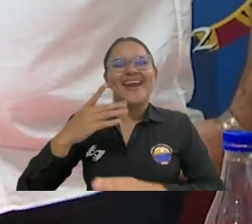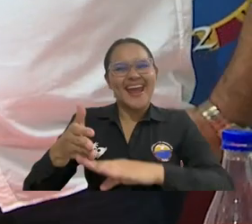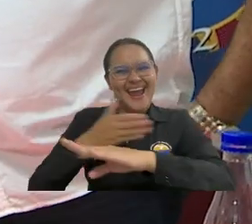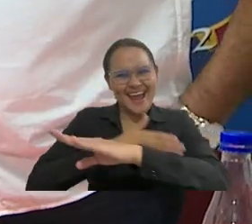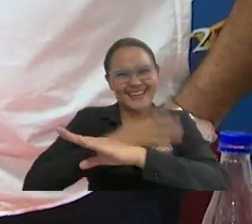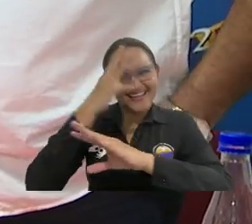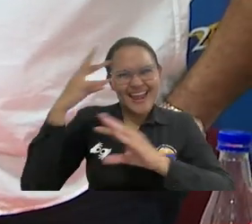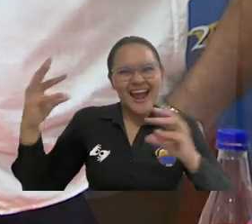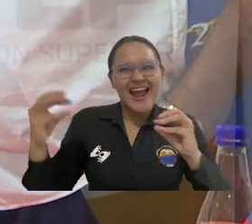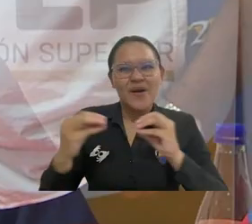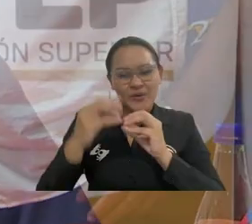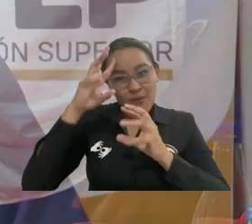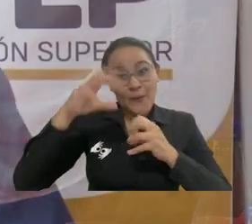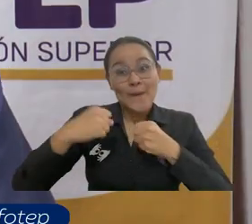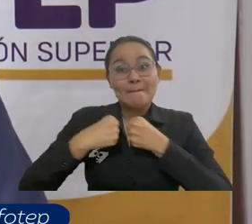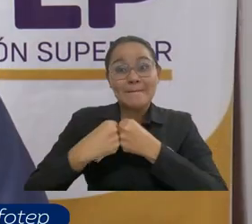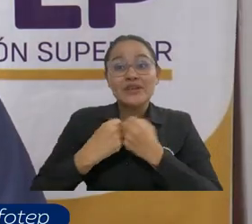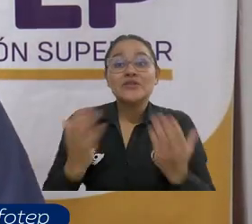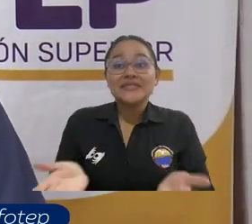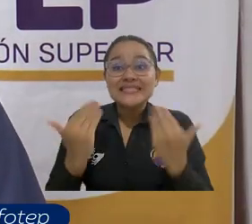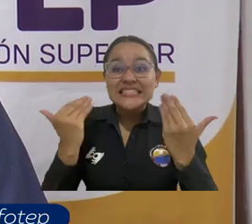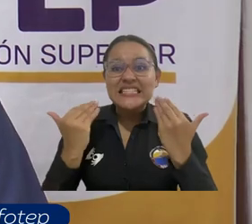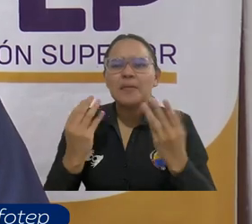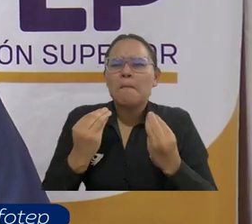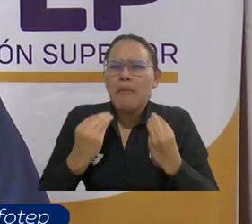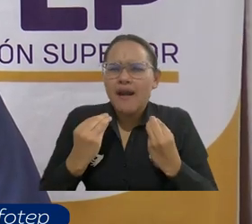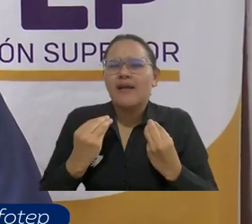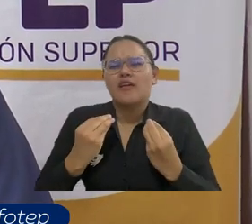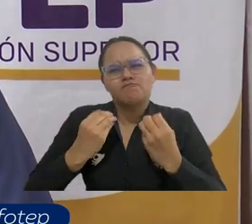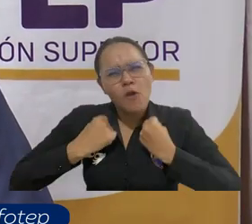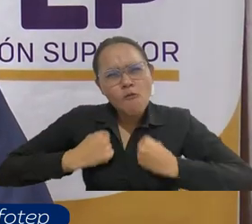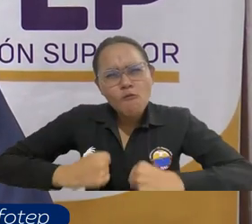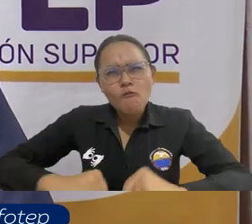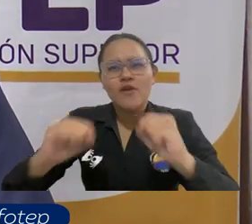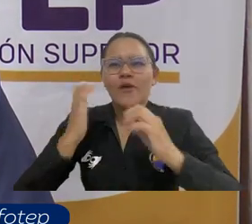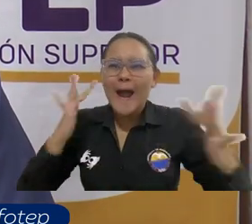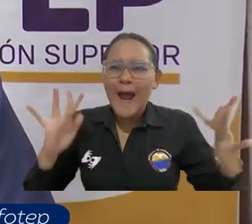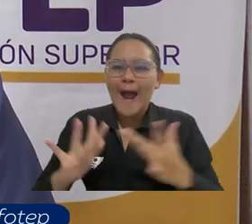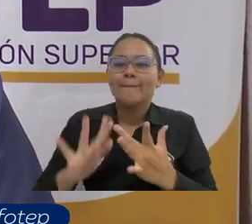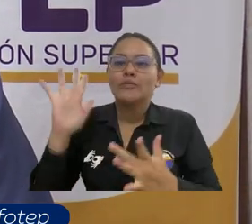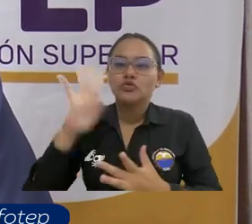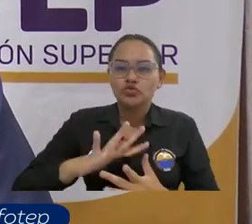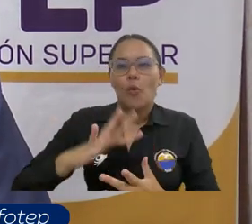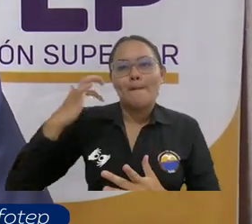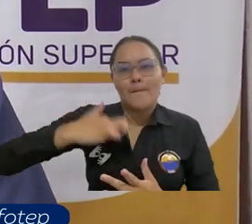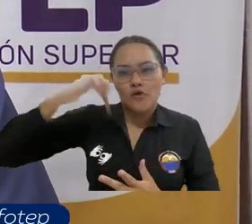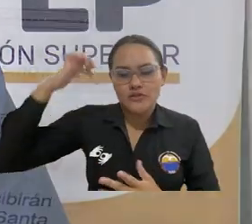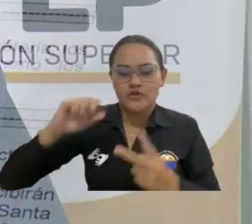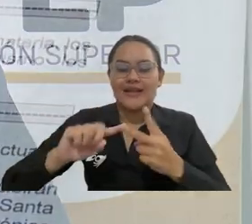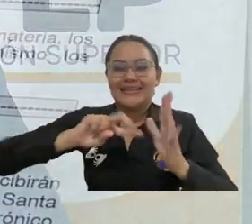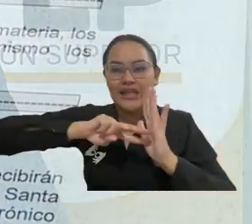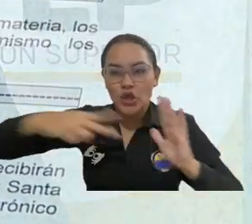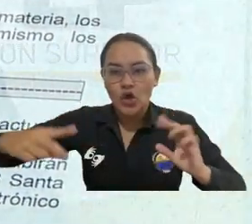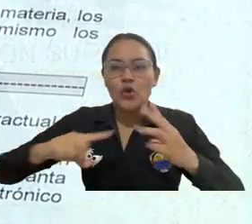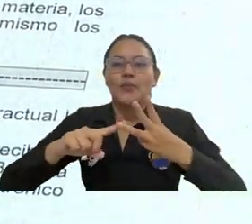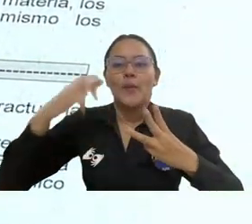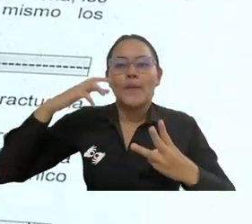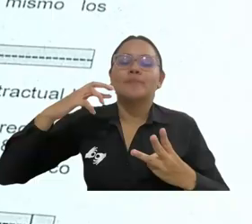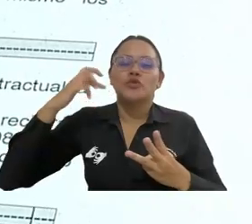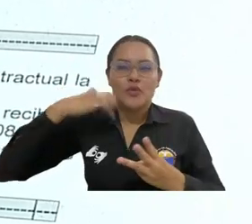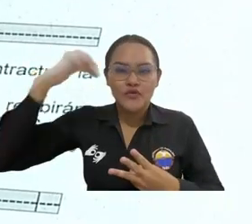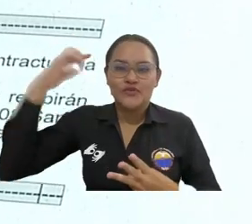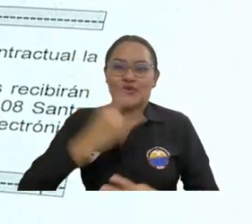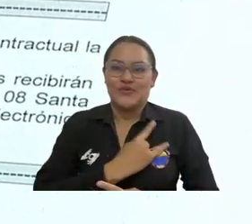Este primer convenio que se suscribió permitió articular esfuerzos a nivel de pregrado, a nivel